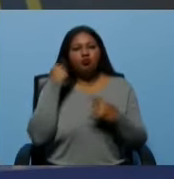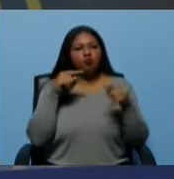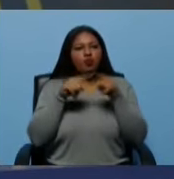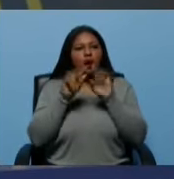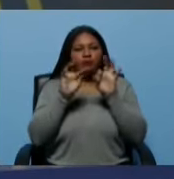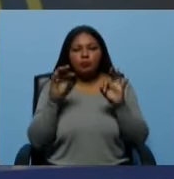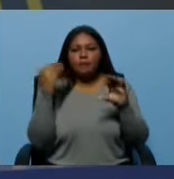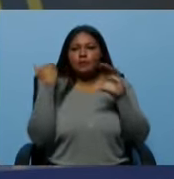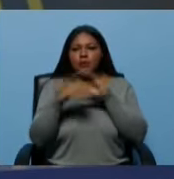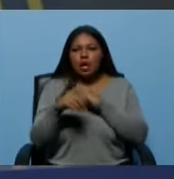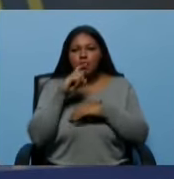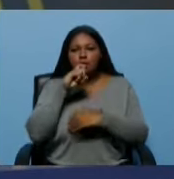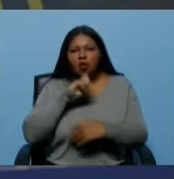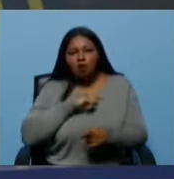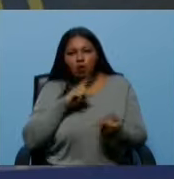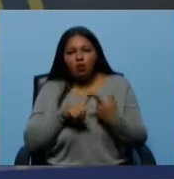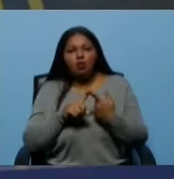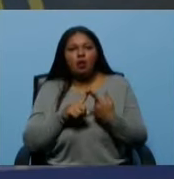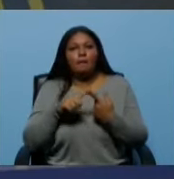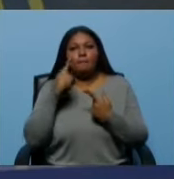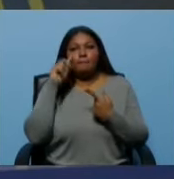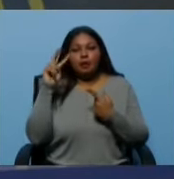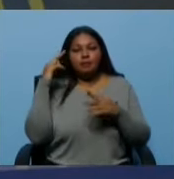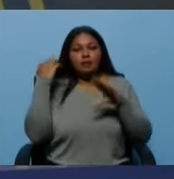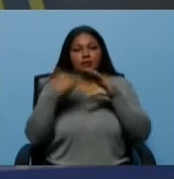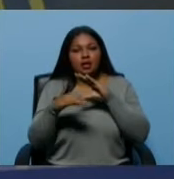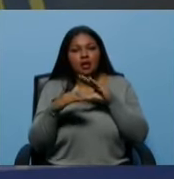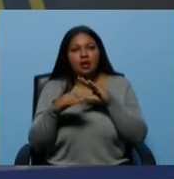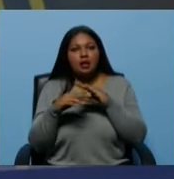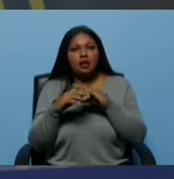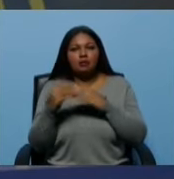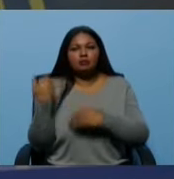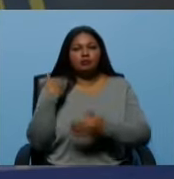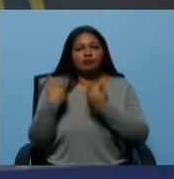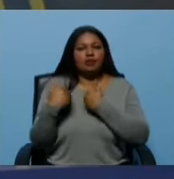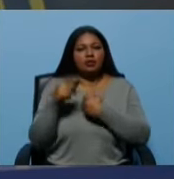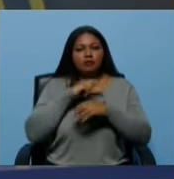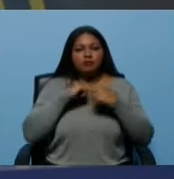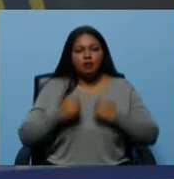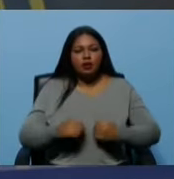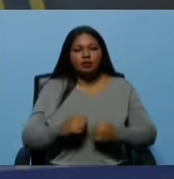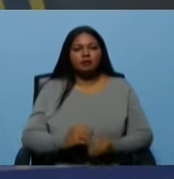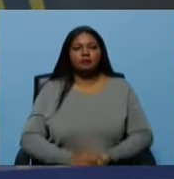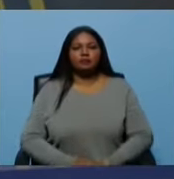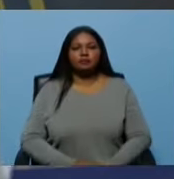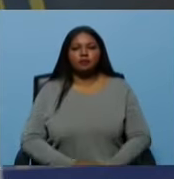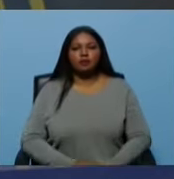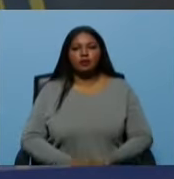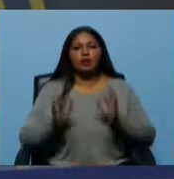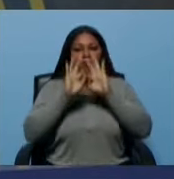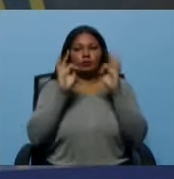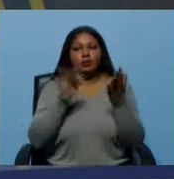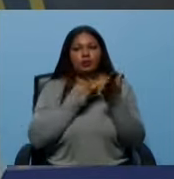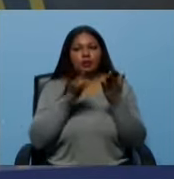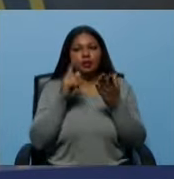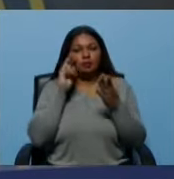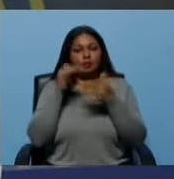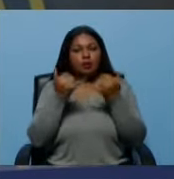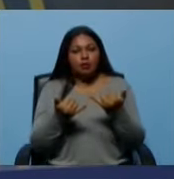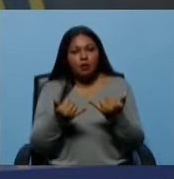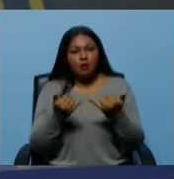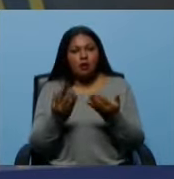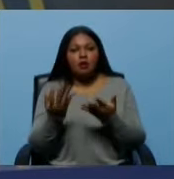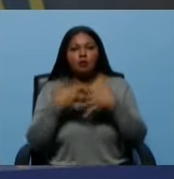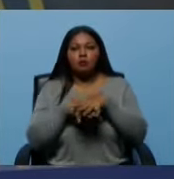de ver un mensaje de odio, de ver un mensaje dañino por esos medios digitales. Entonces, proteja a su hijo y a su hija e